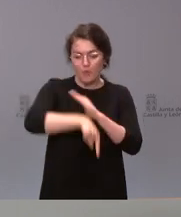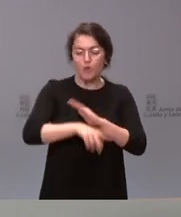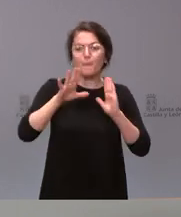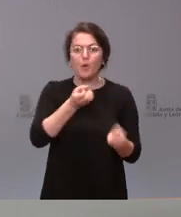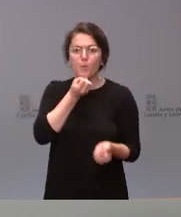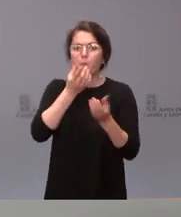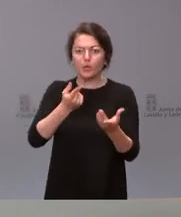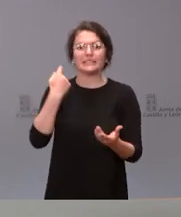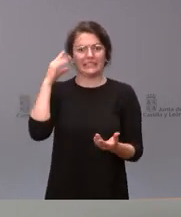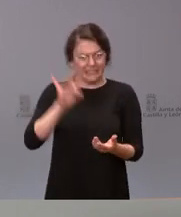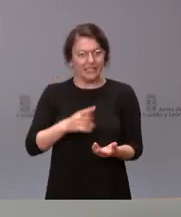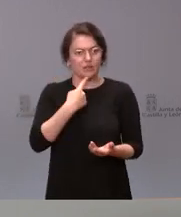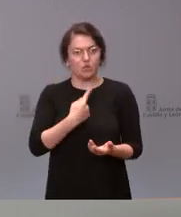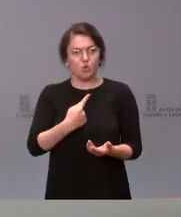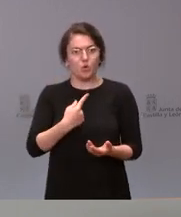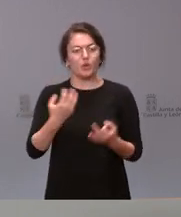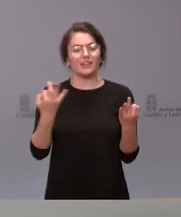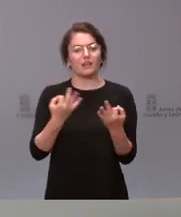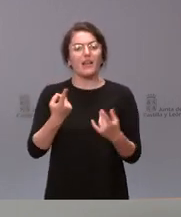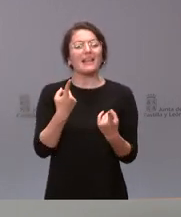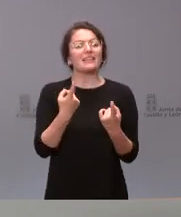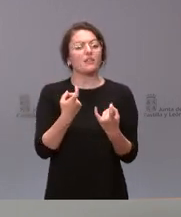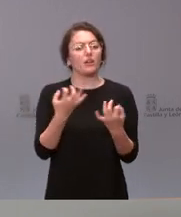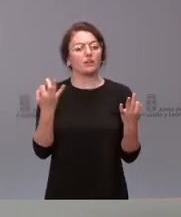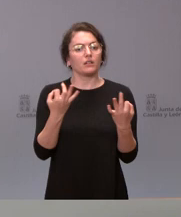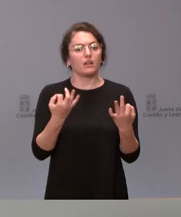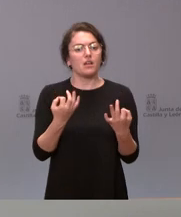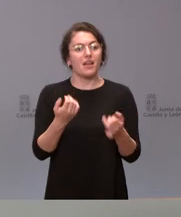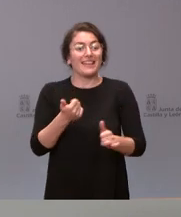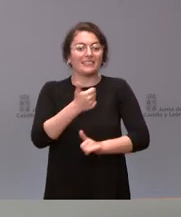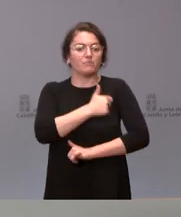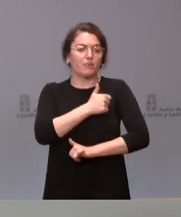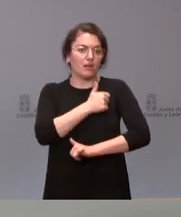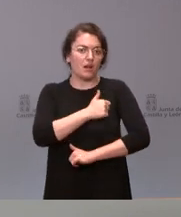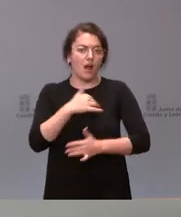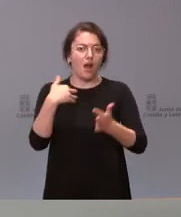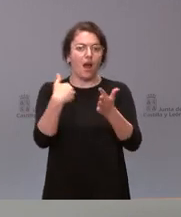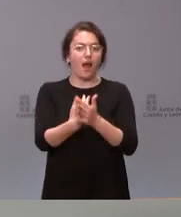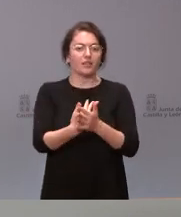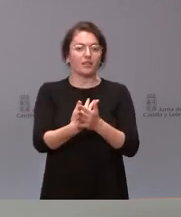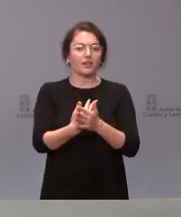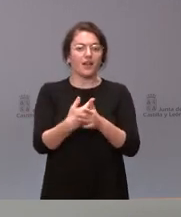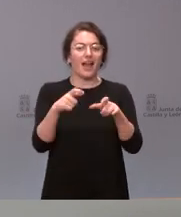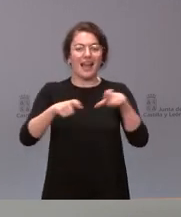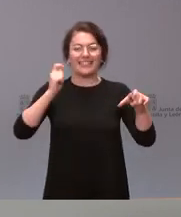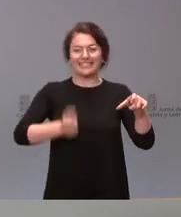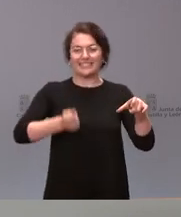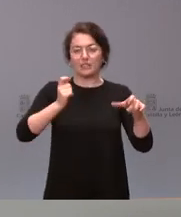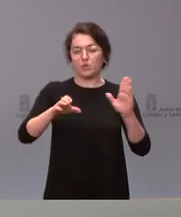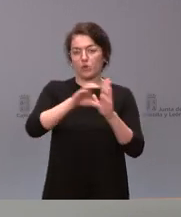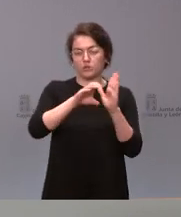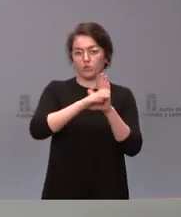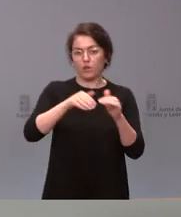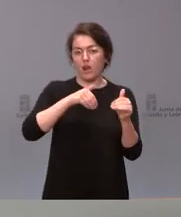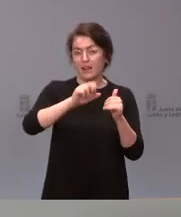necesario esperar a la sentencia del Tribunal Constitucional y no se ha esperado.